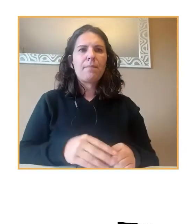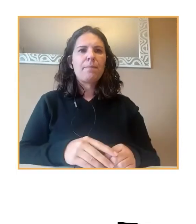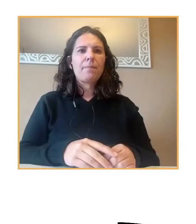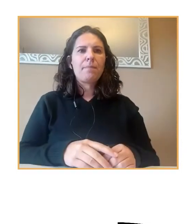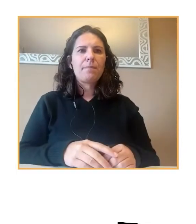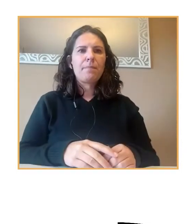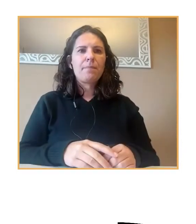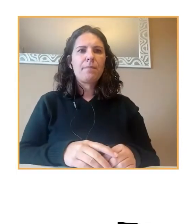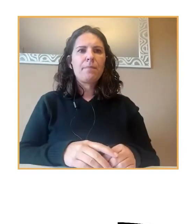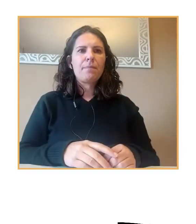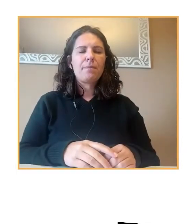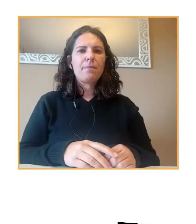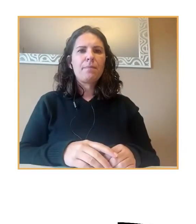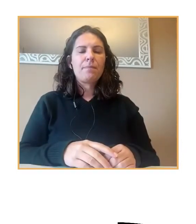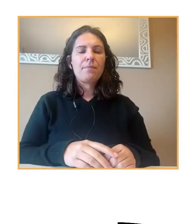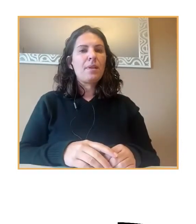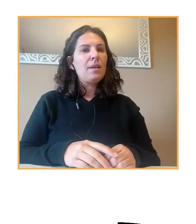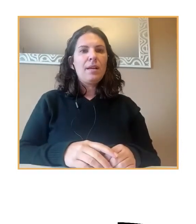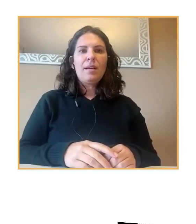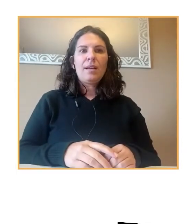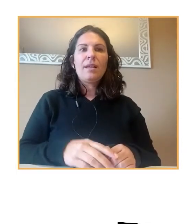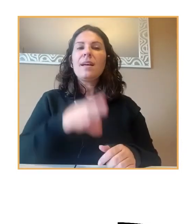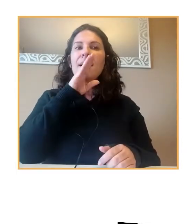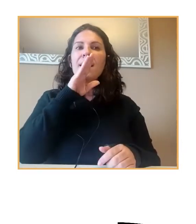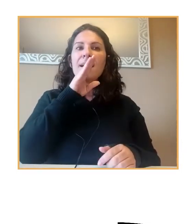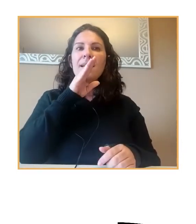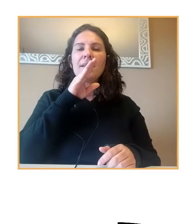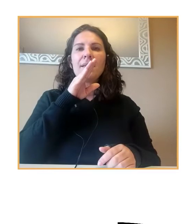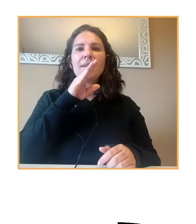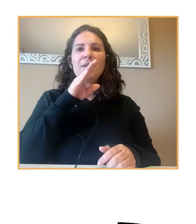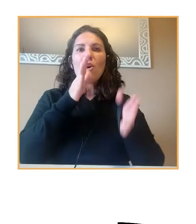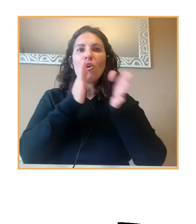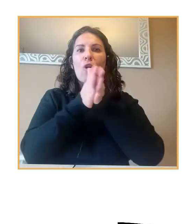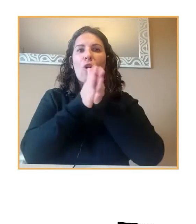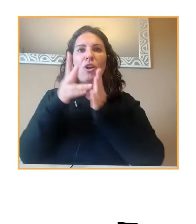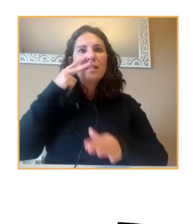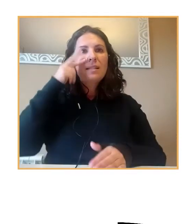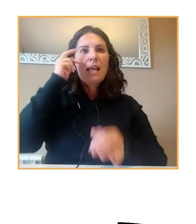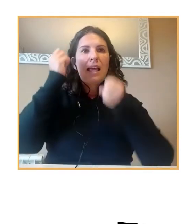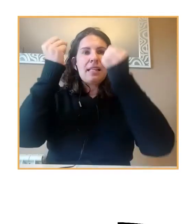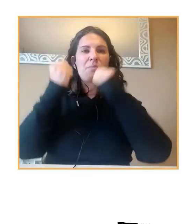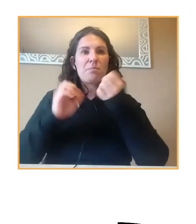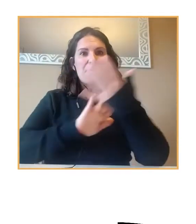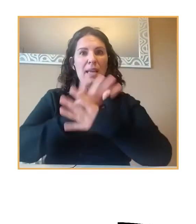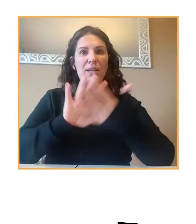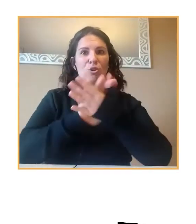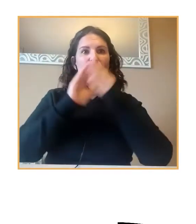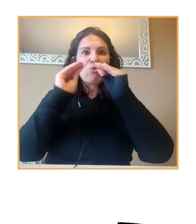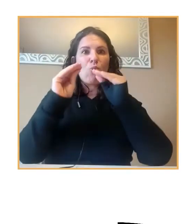tengo que decir que me ha encantado las aportaciones de los anteriores expertos que han hablado y sus estudios